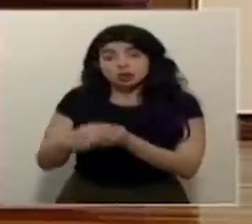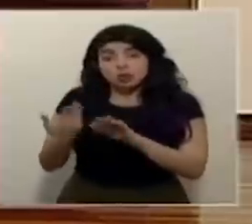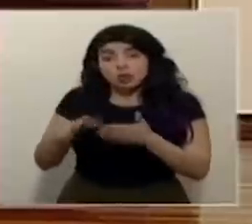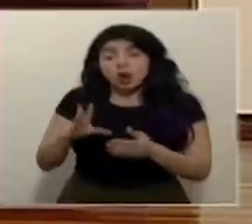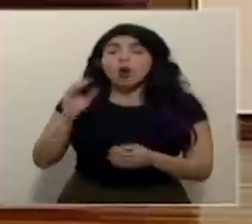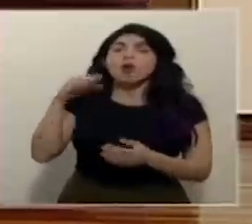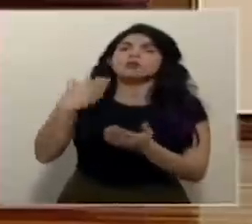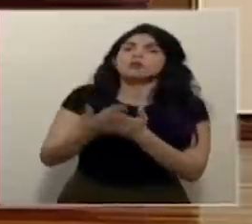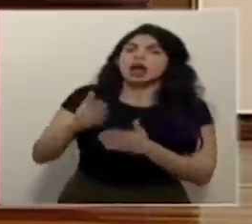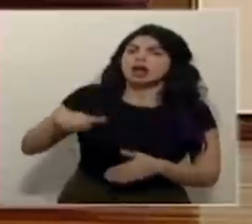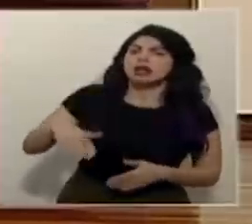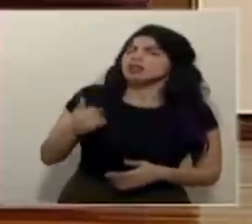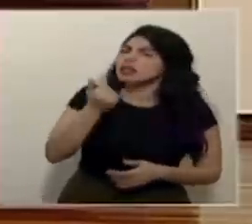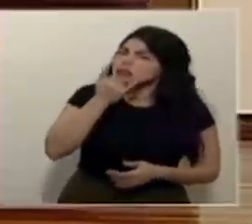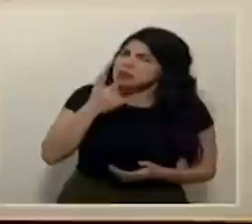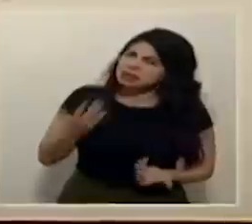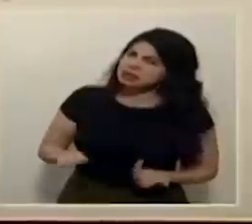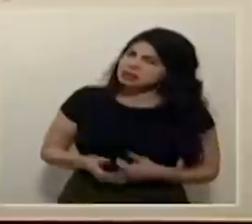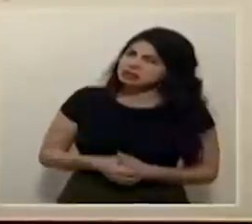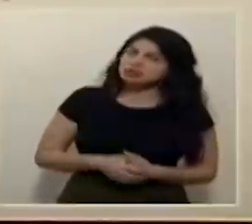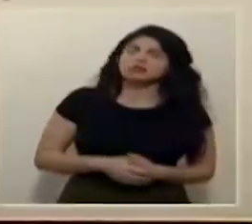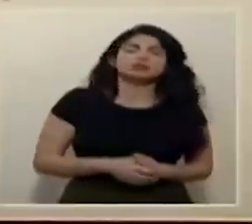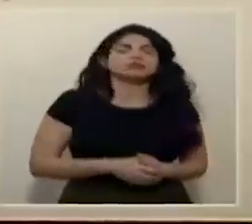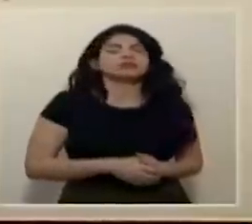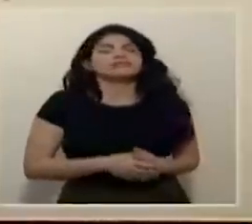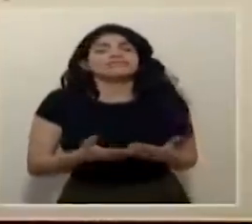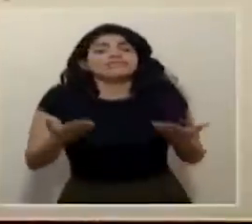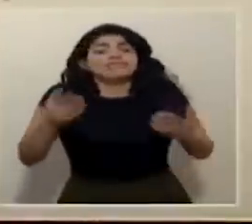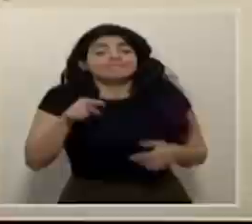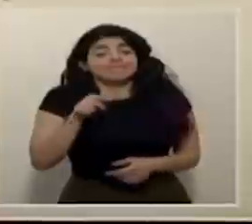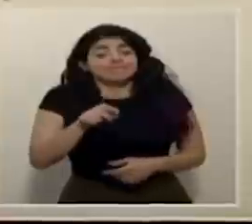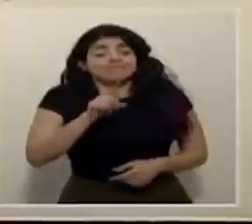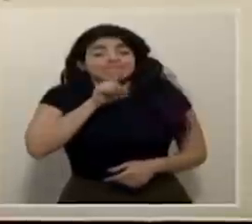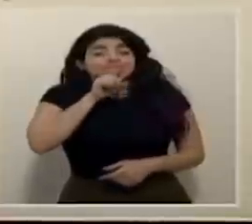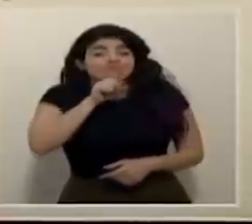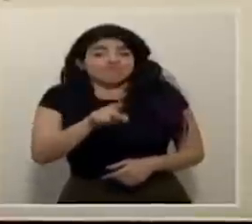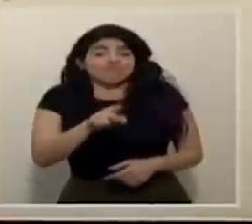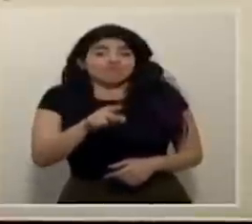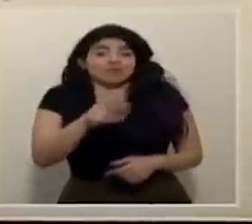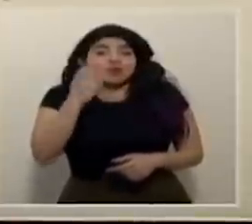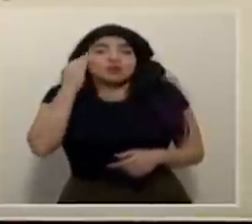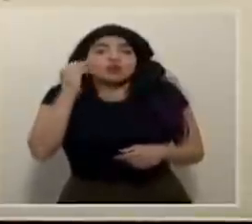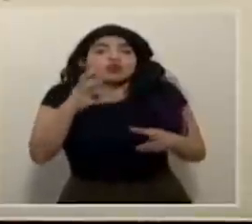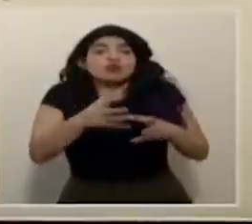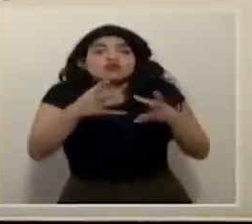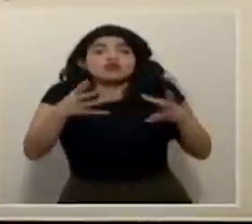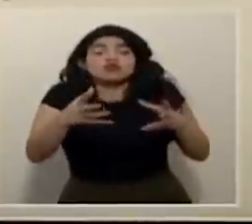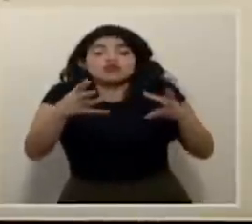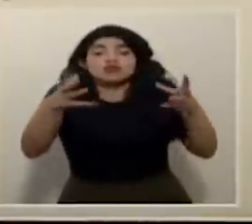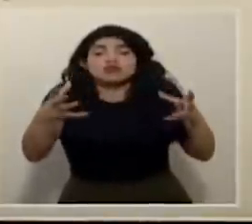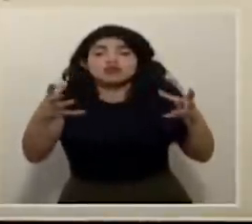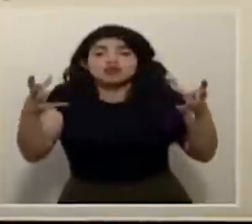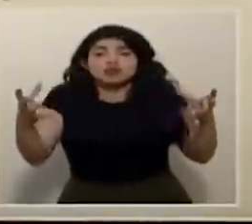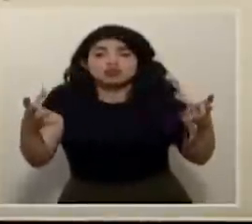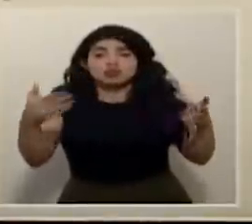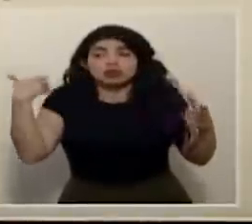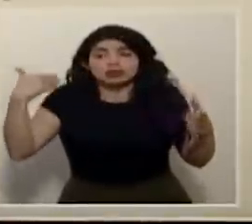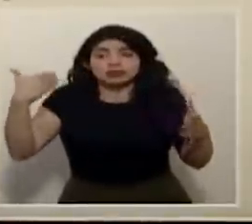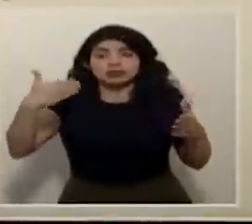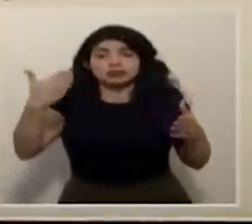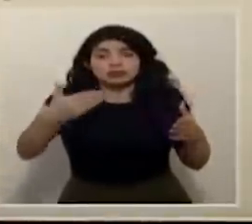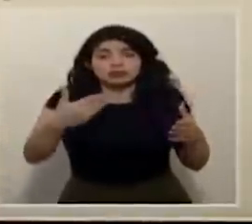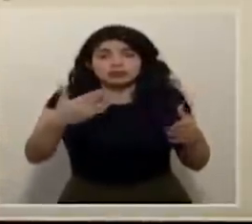muy tarde ¿qué está sucediendo? De eso pues en realidad responde a la cantidad también de casos que hemos estado teniendo